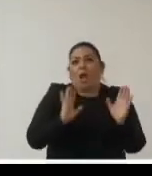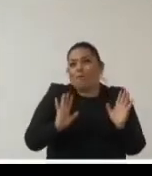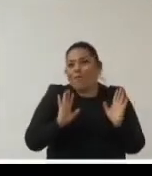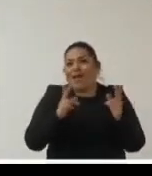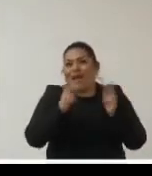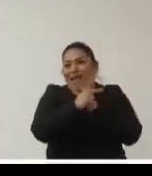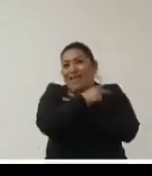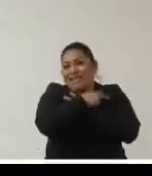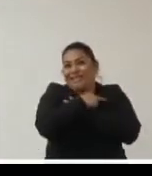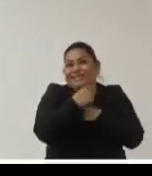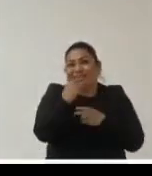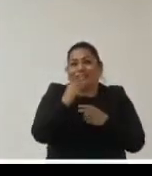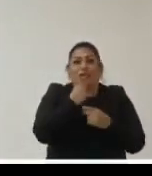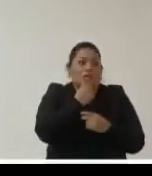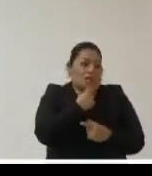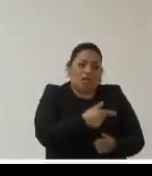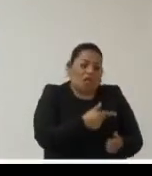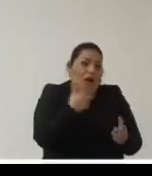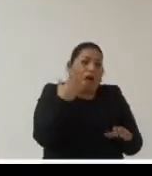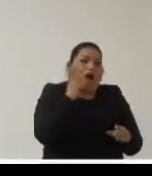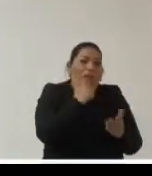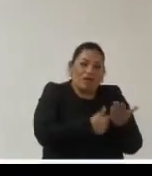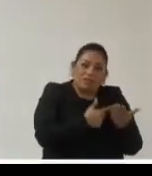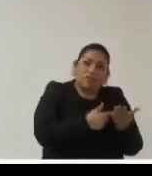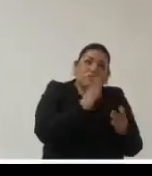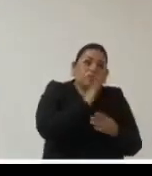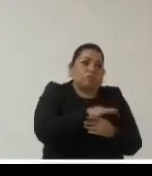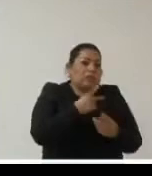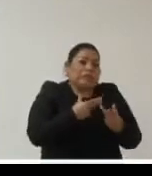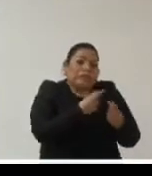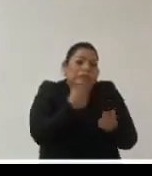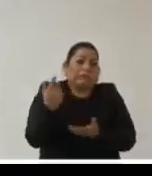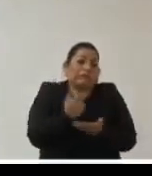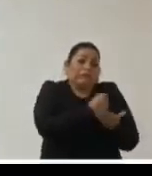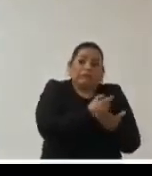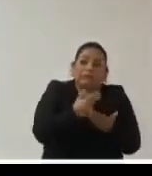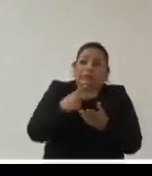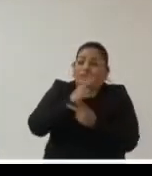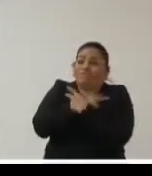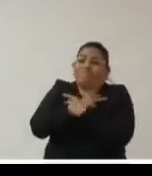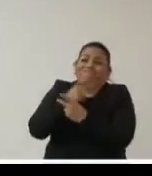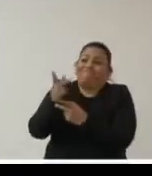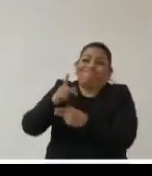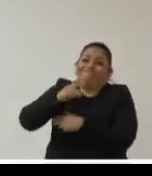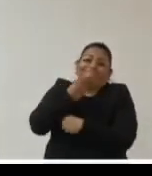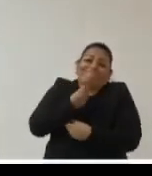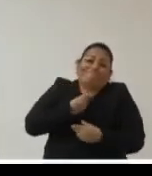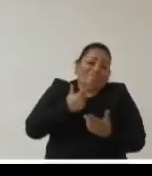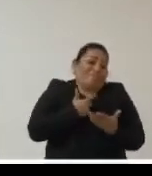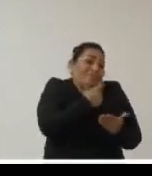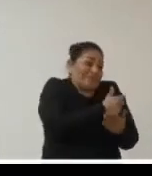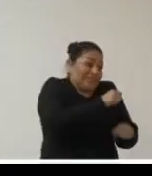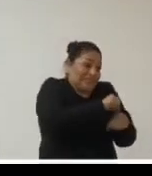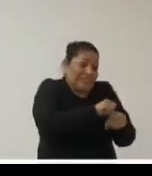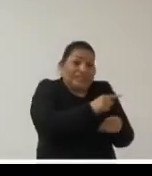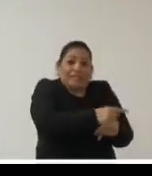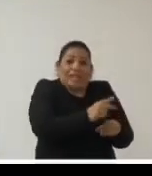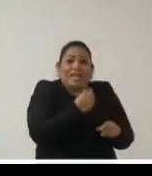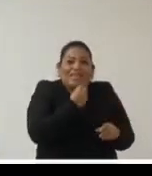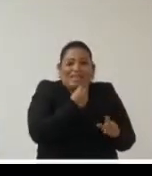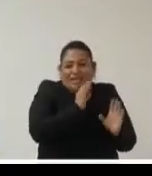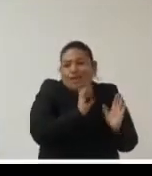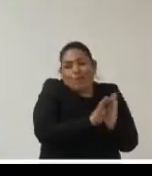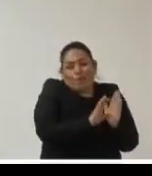niña le dio apendicitis y bueno los recursos se van a la operación y no a las vacaciones claro que se justifica pero habrá que ver